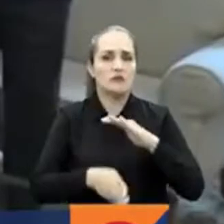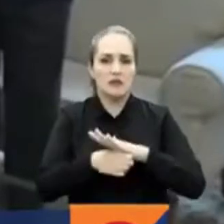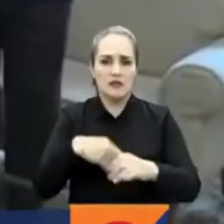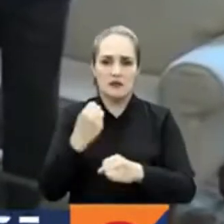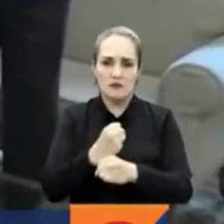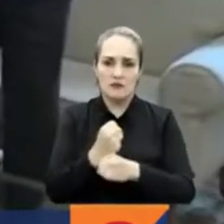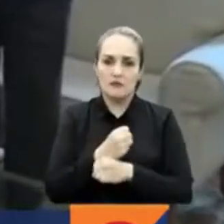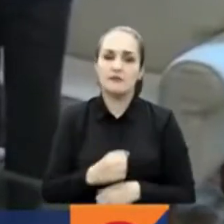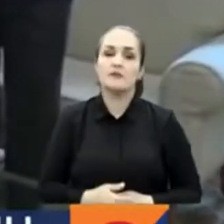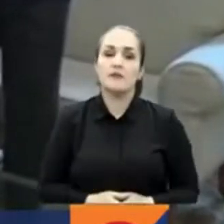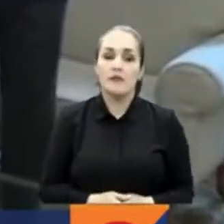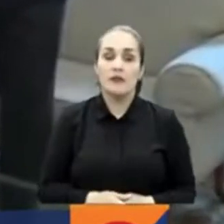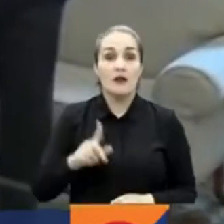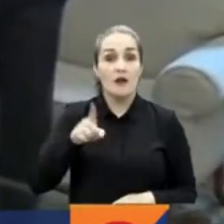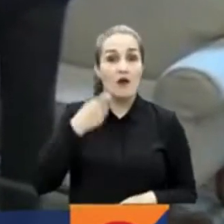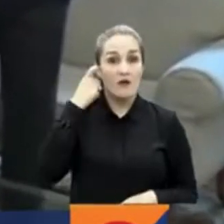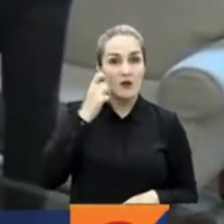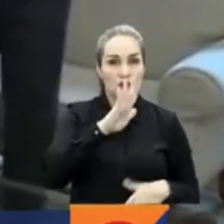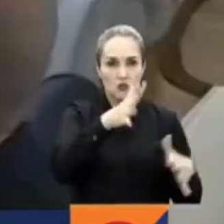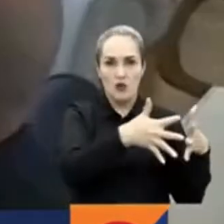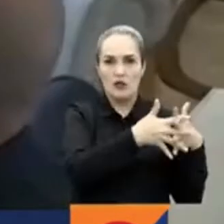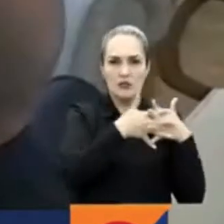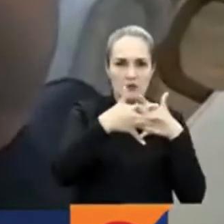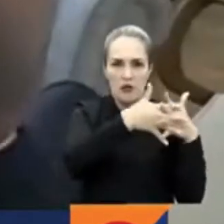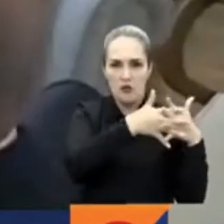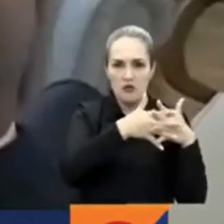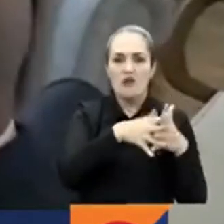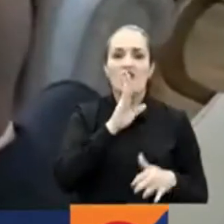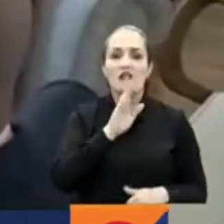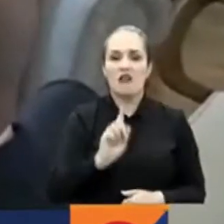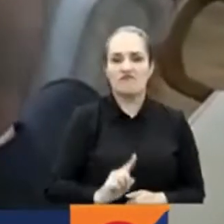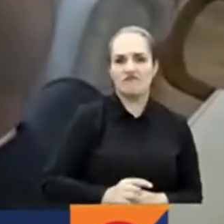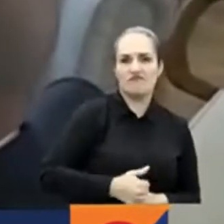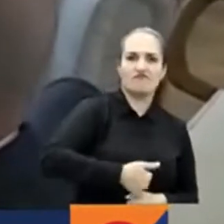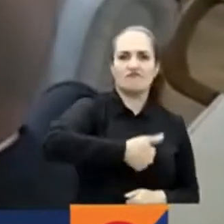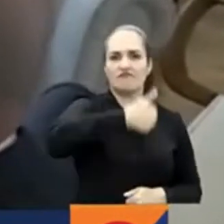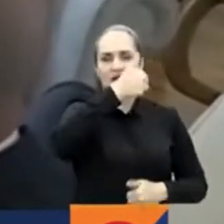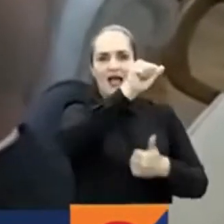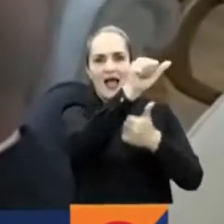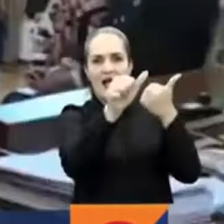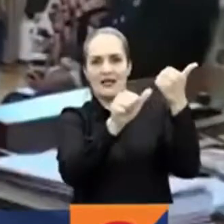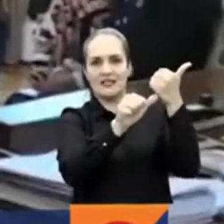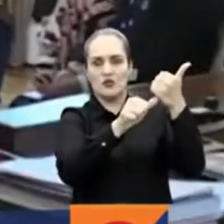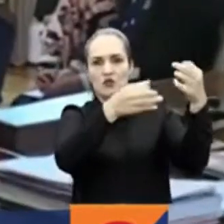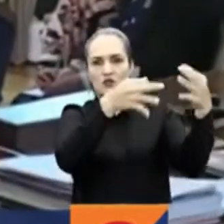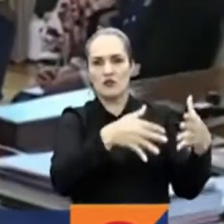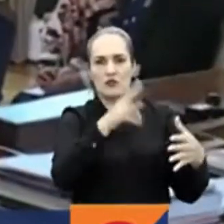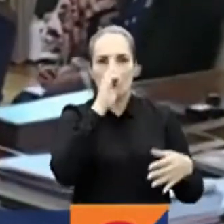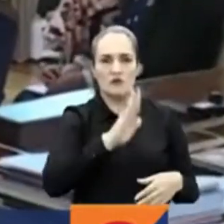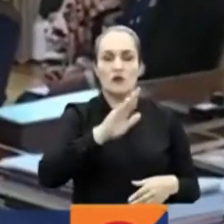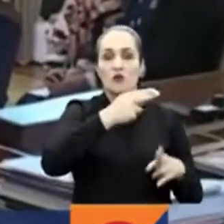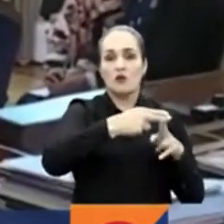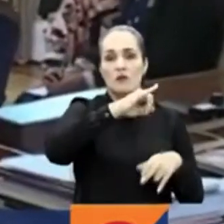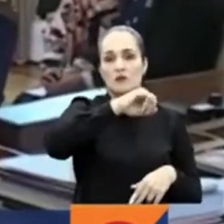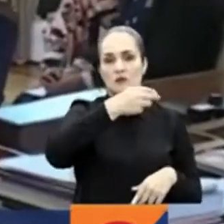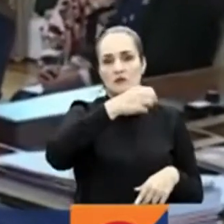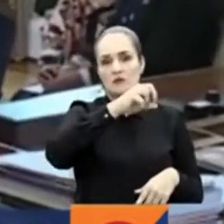La delegación del gobierno de Estados Unidos estuvo encabezada por el principal asesor adjunto de Seguridad Nacional, Jonathan Feiner,